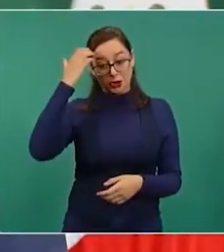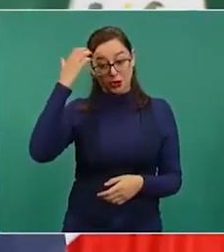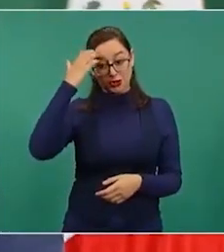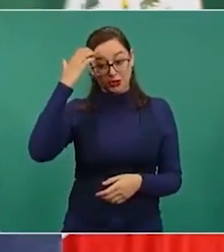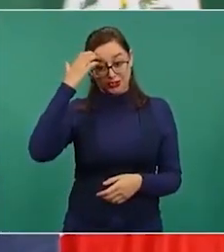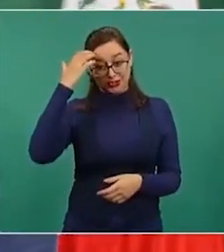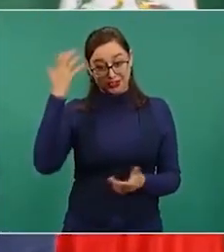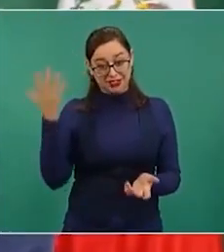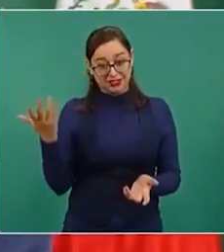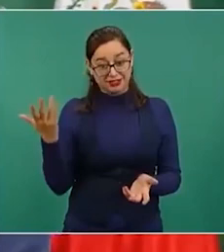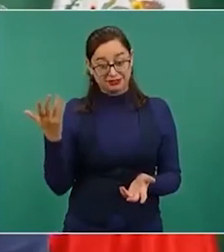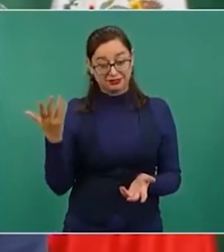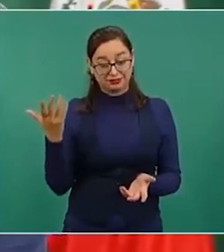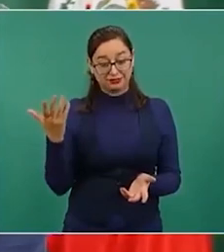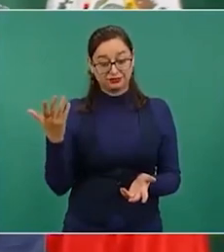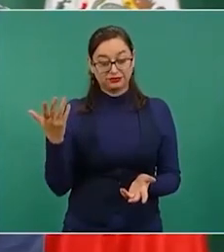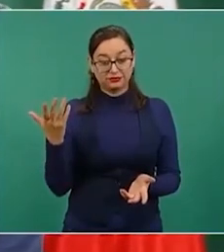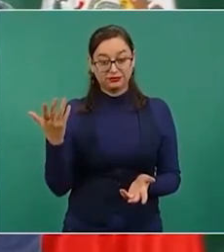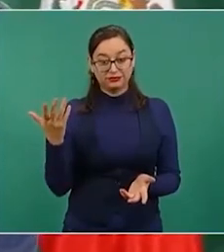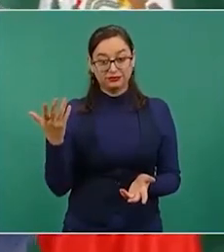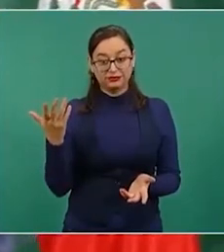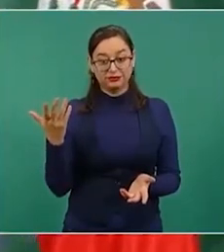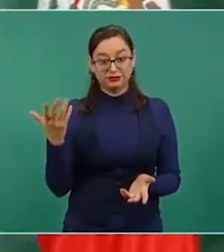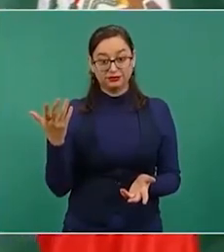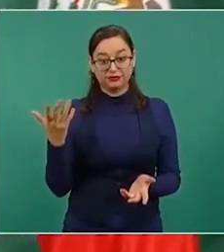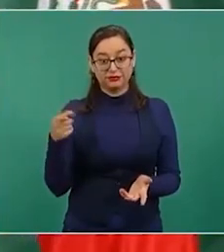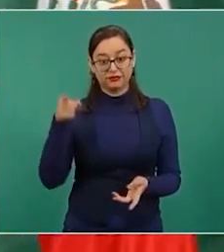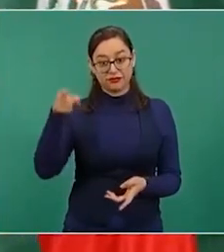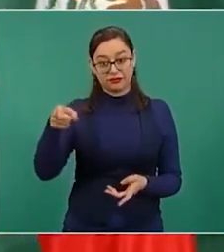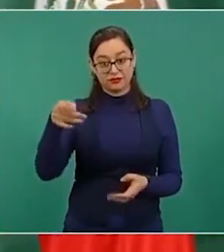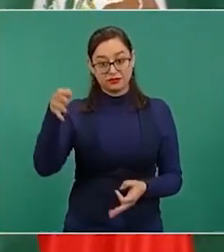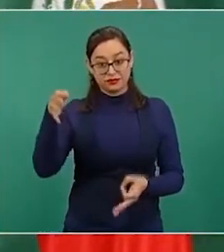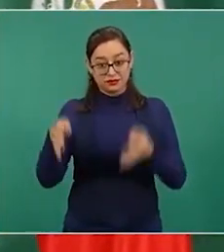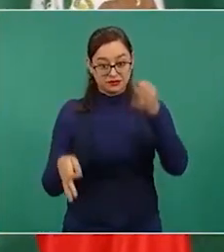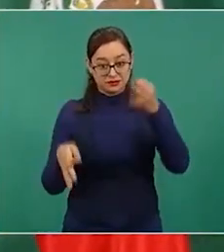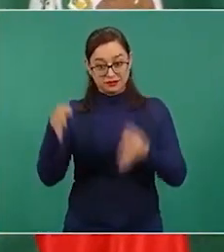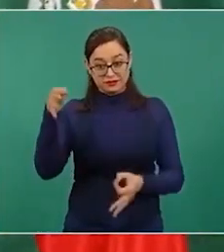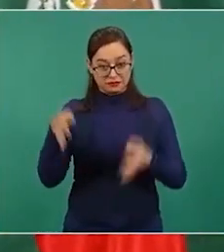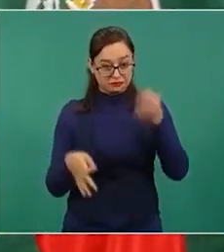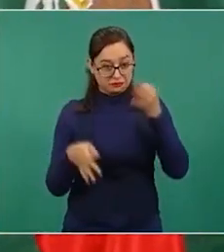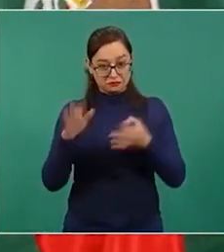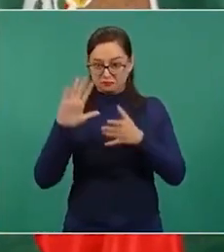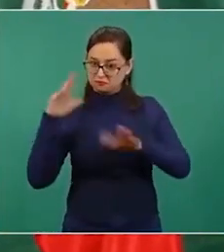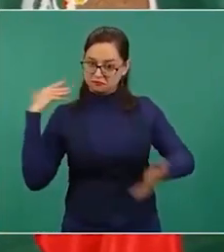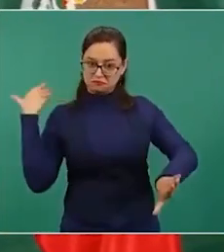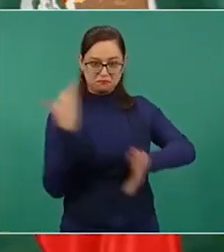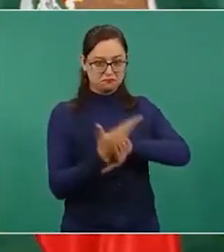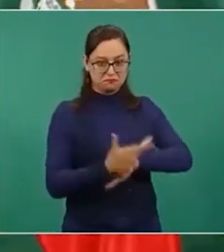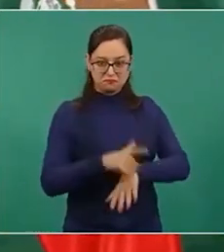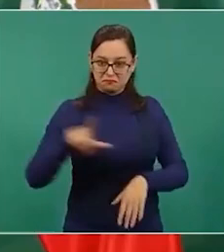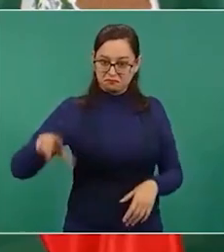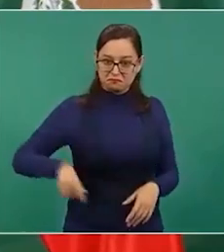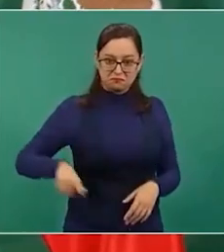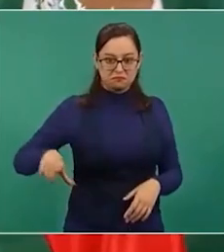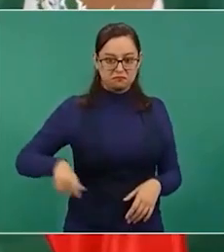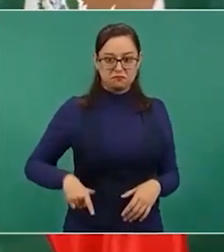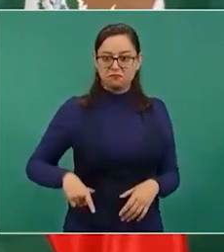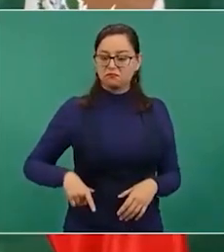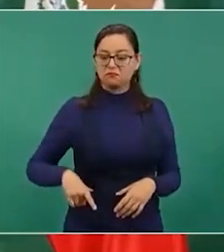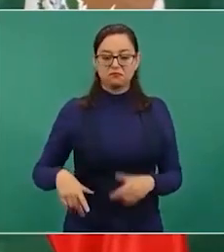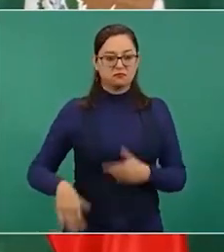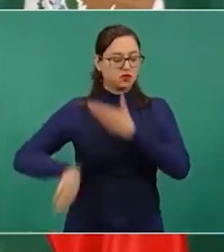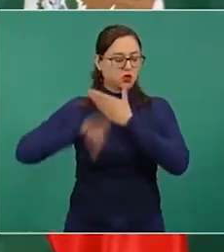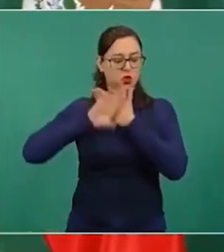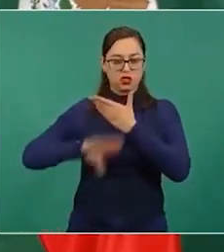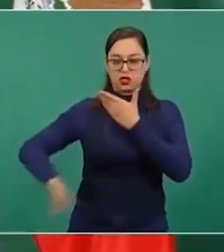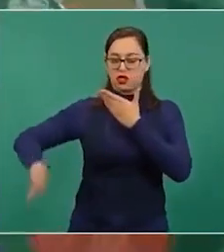si la ensartamos perdemos y si no la ensartamos